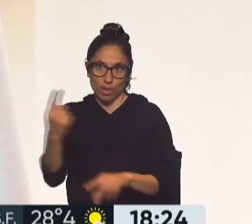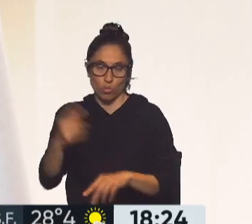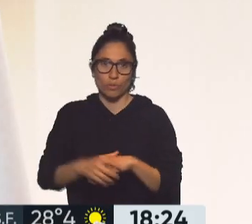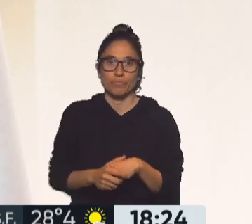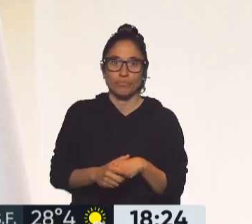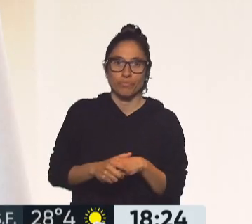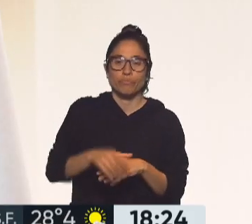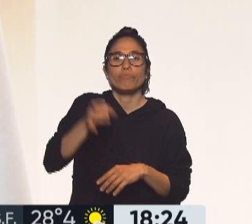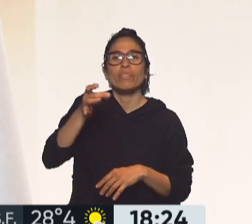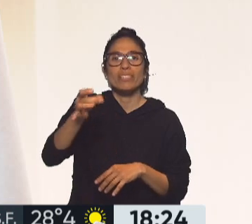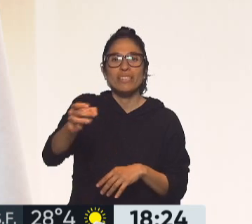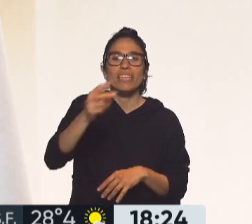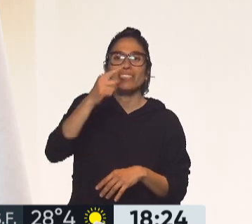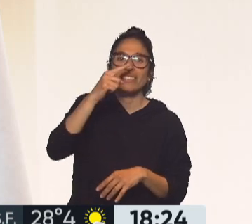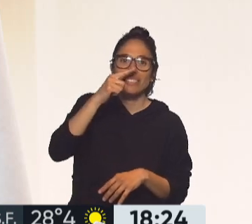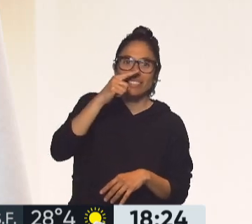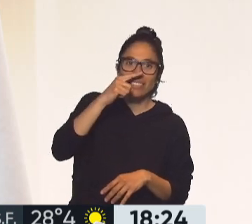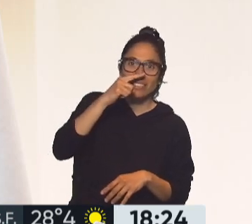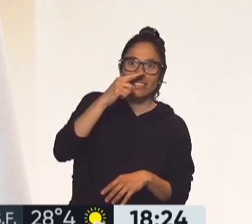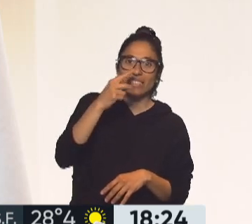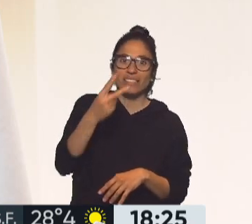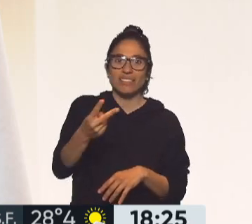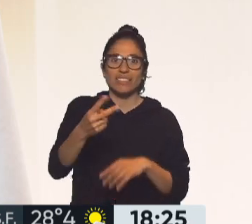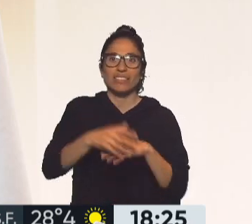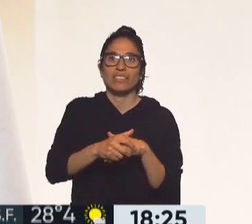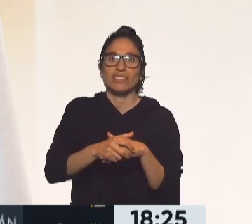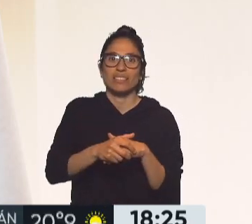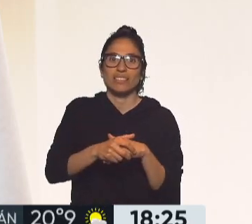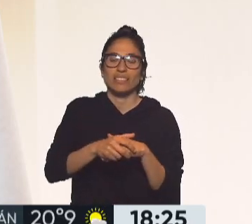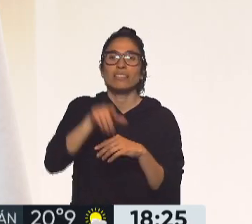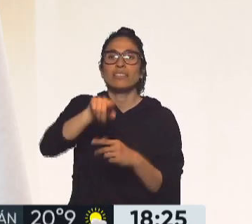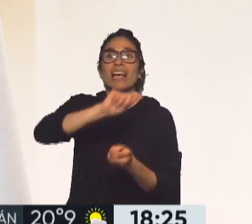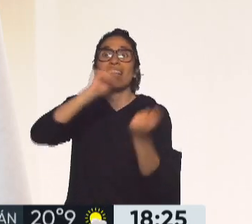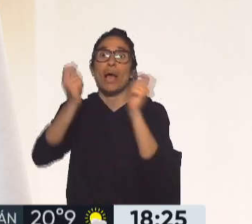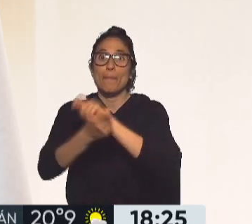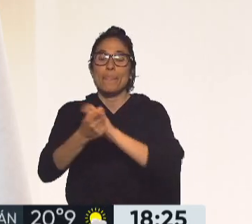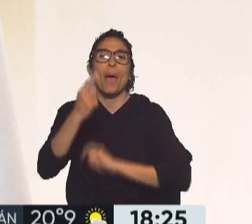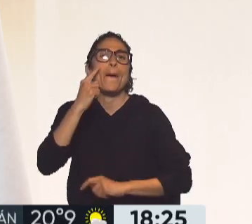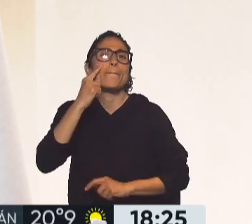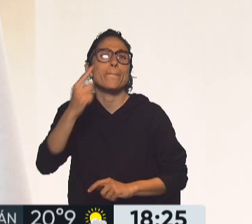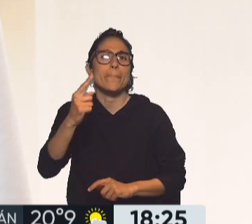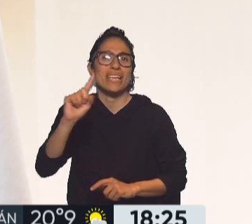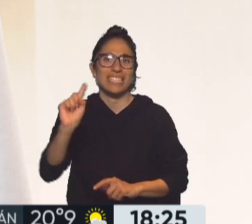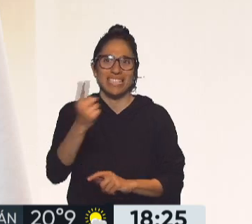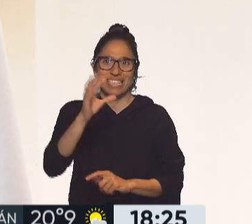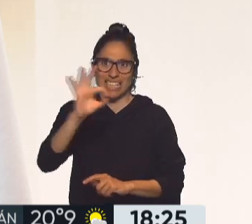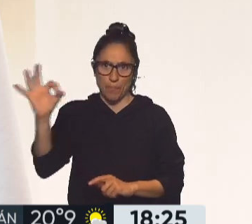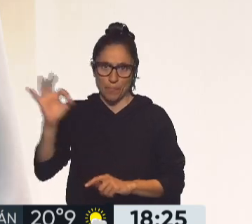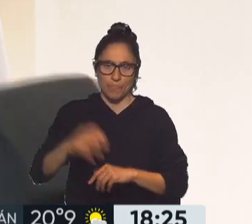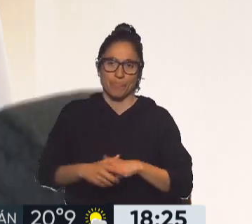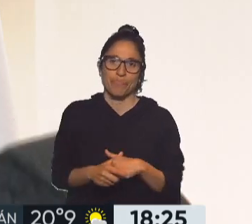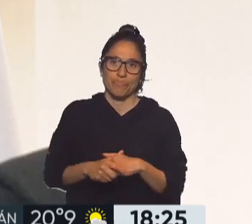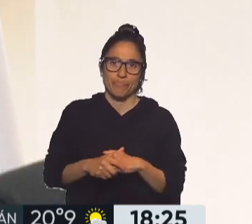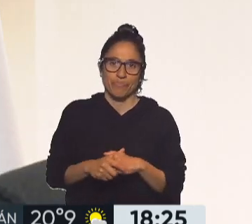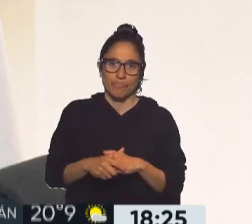pesos, pasaría a costar sin subsidio 1.100 el valor diario del uso del transporte ferroviario.